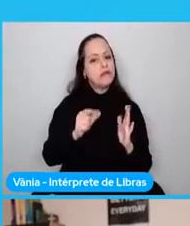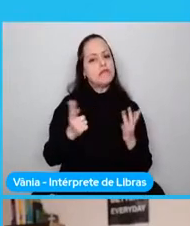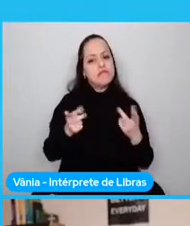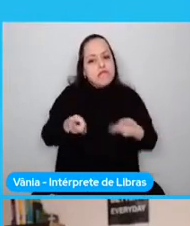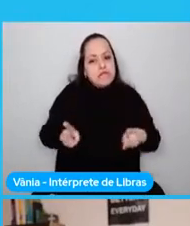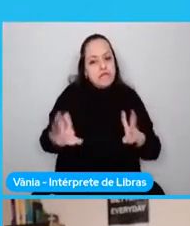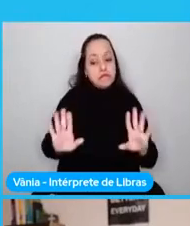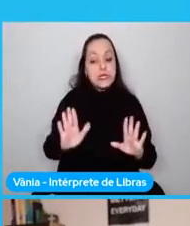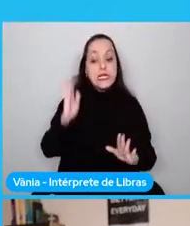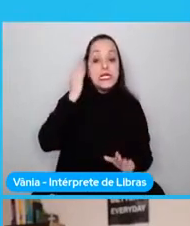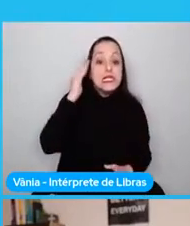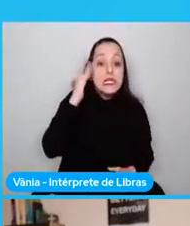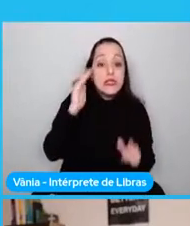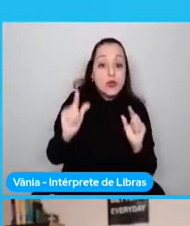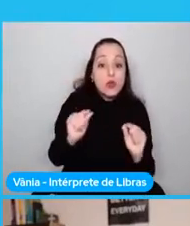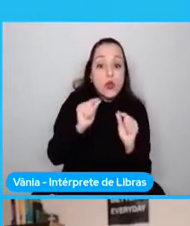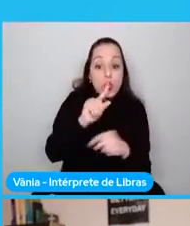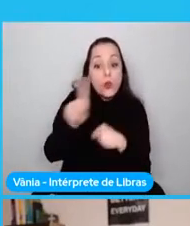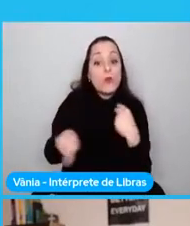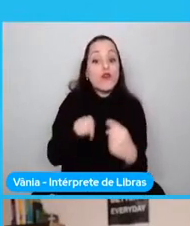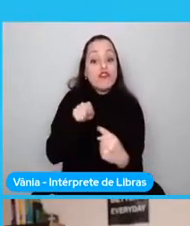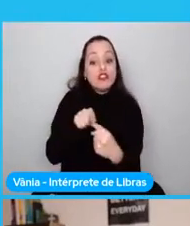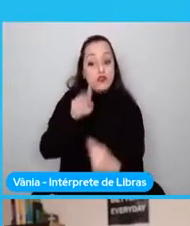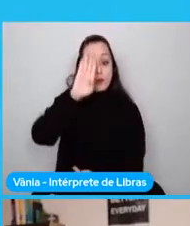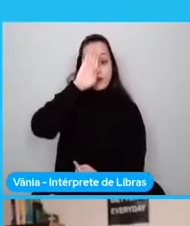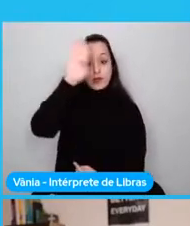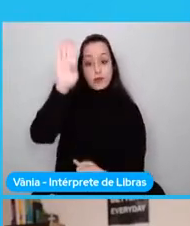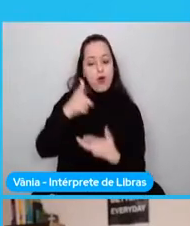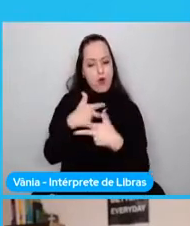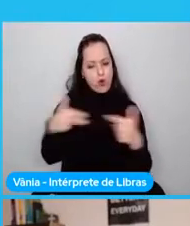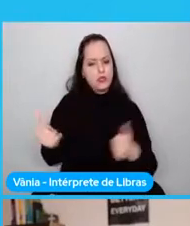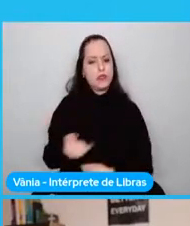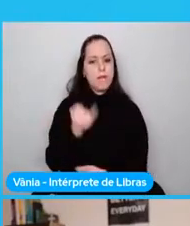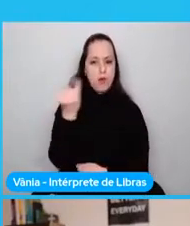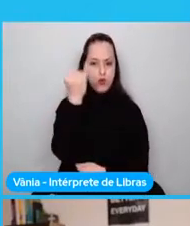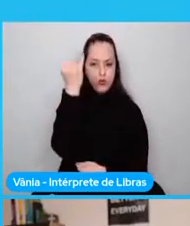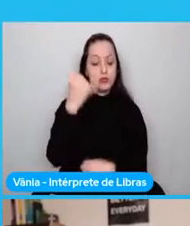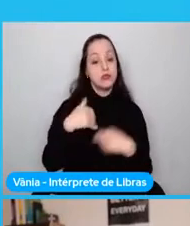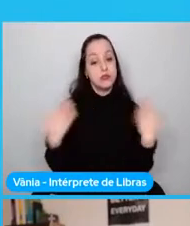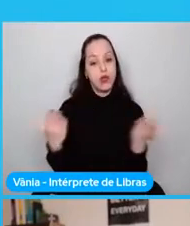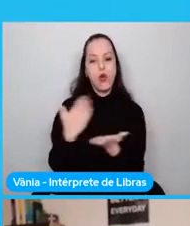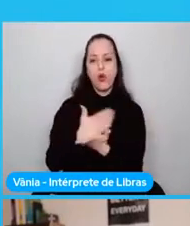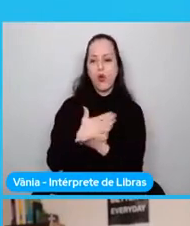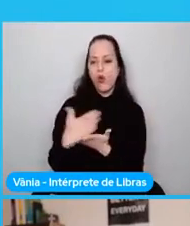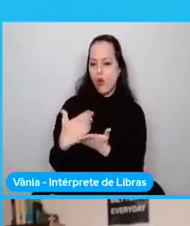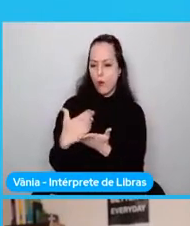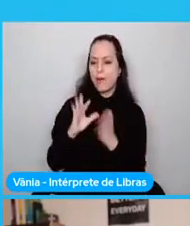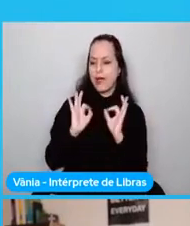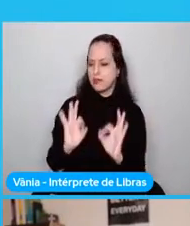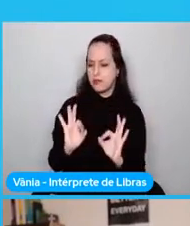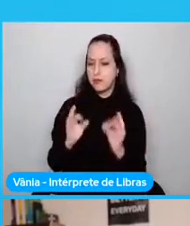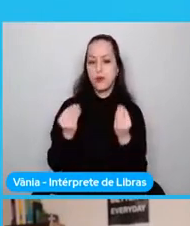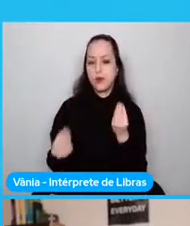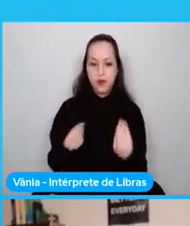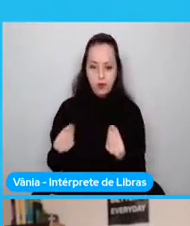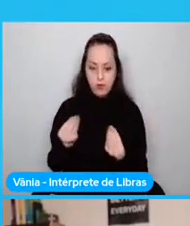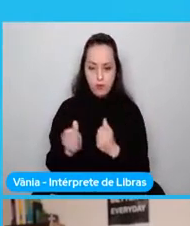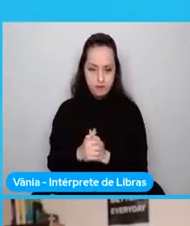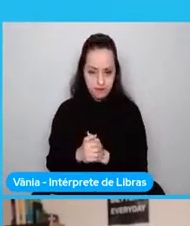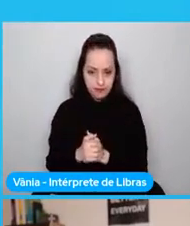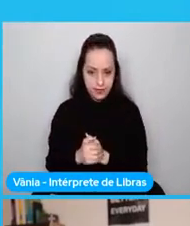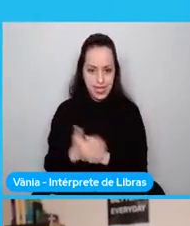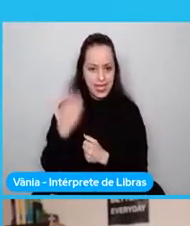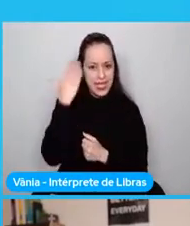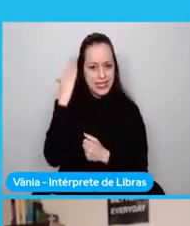razón principal es algo aún más importante. Entonces empecemos por el inicio y el inicio es definiendo qué es